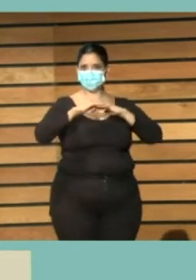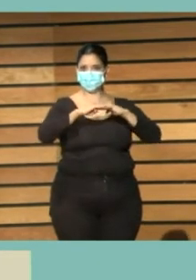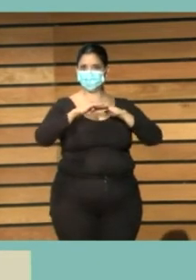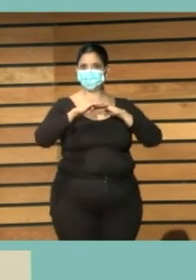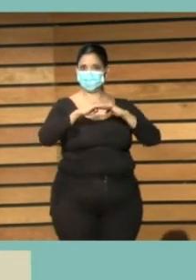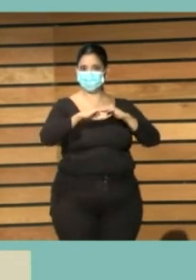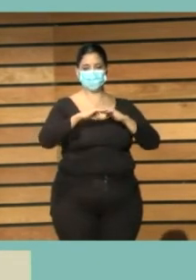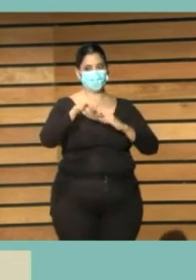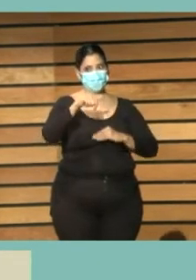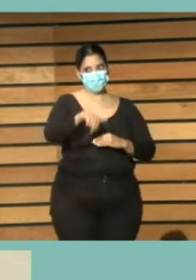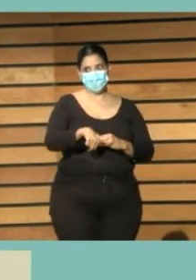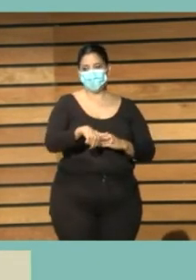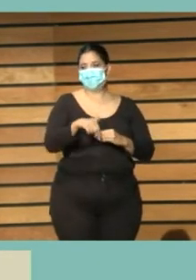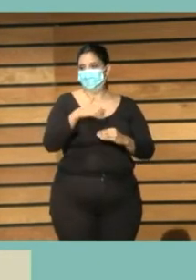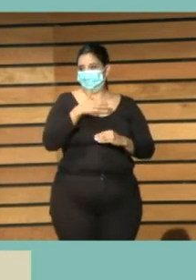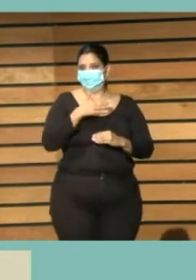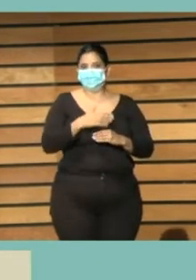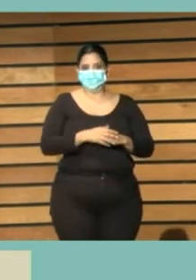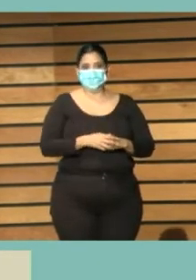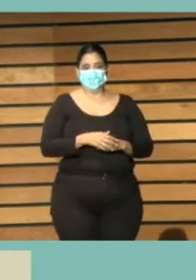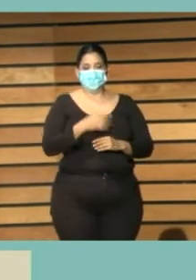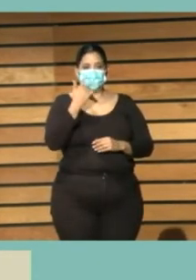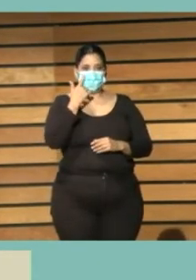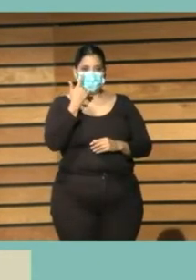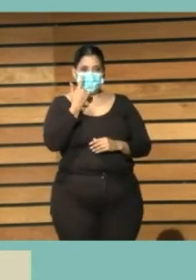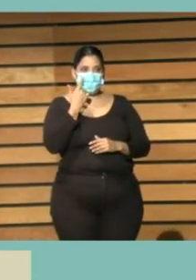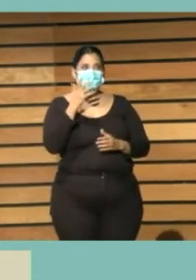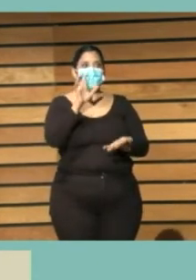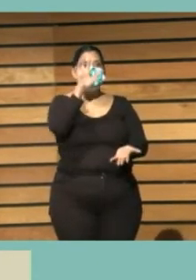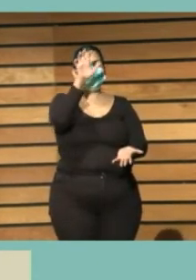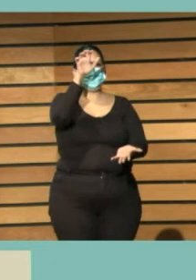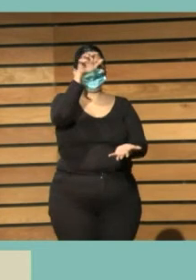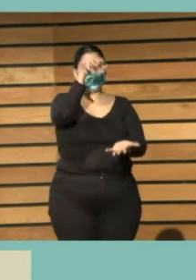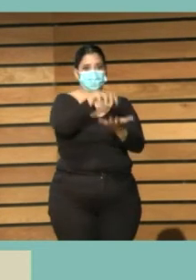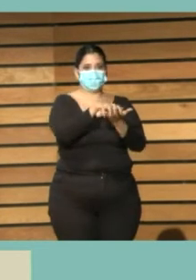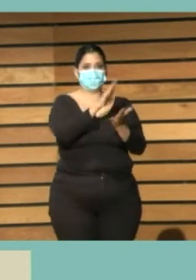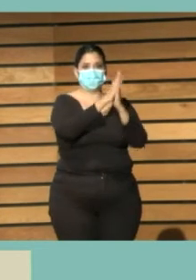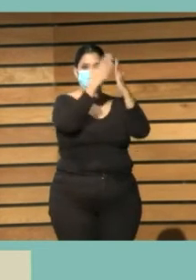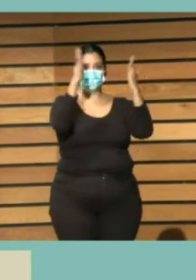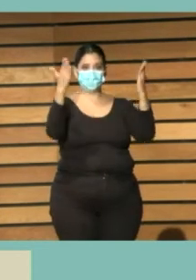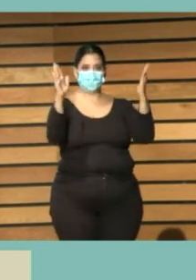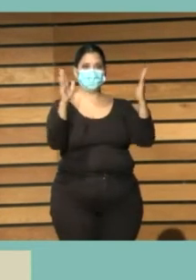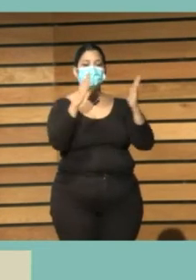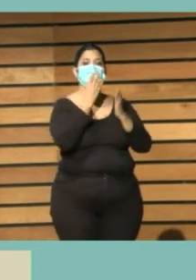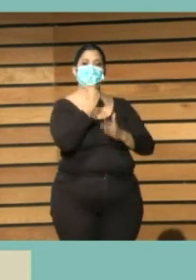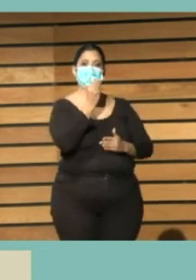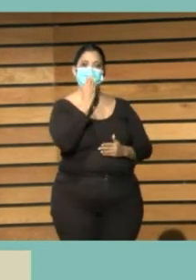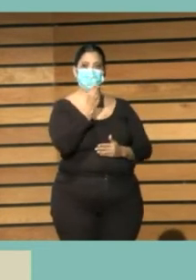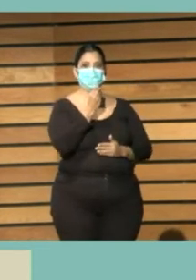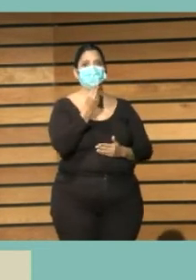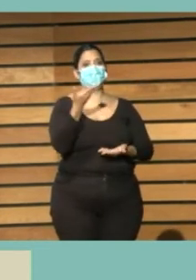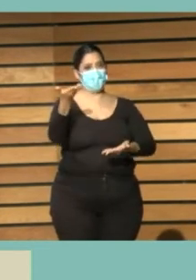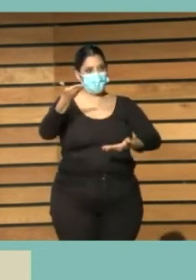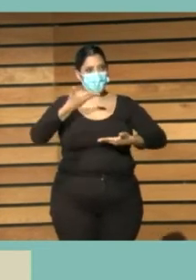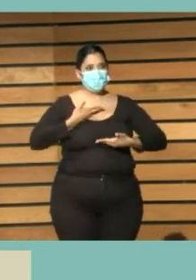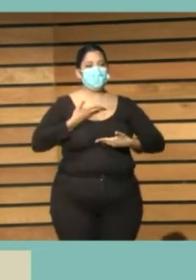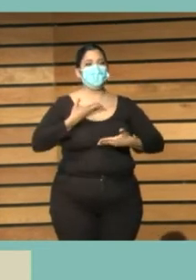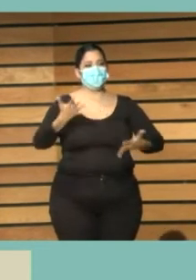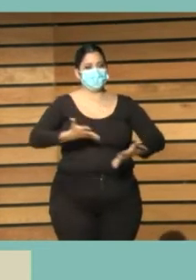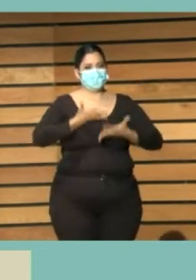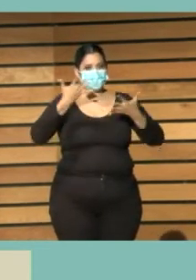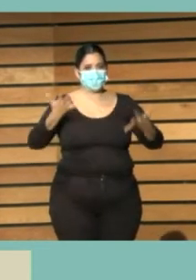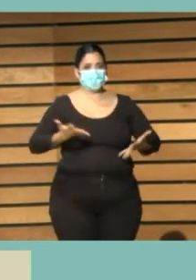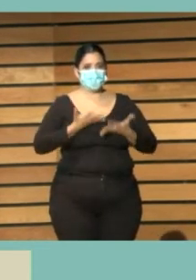de nuestra historia en particular en la red de bibliotecas municipales de Las Palmas nos dieron su apoyo su aliento y